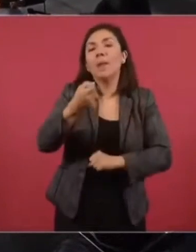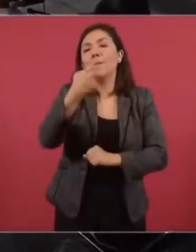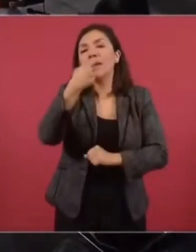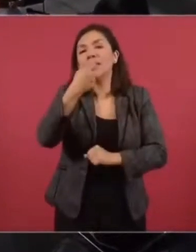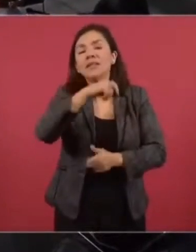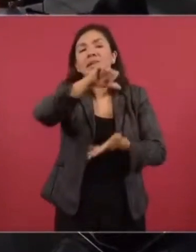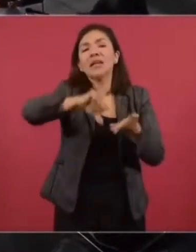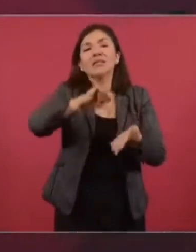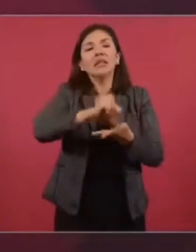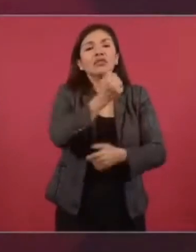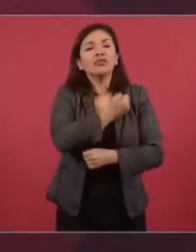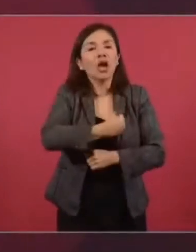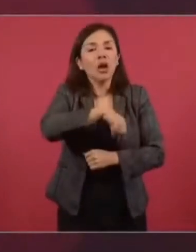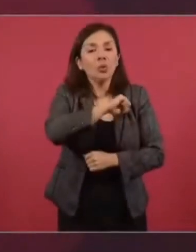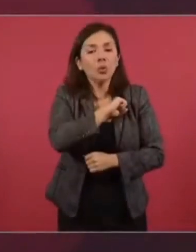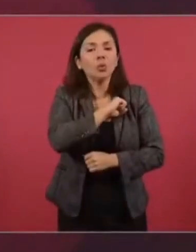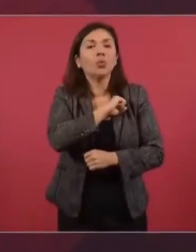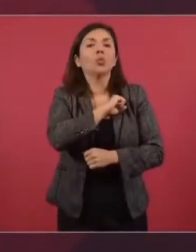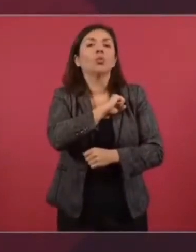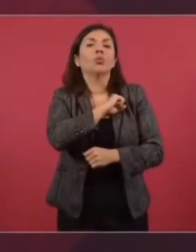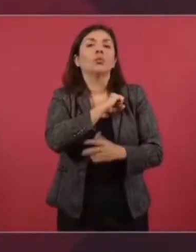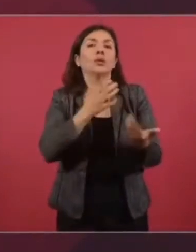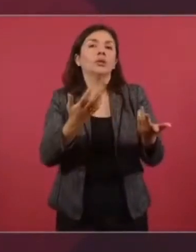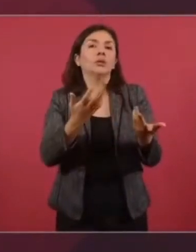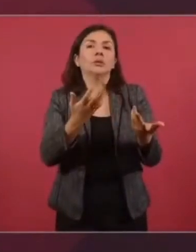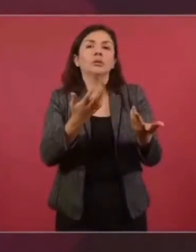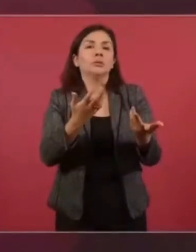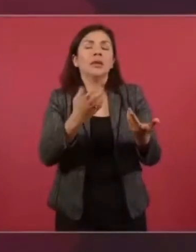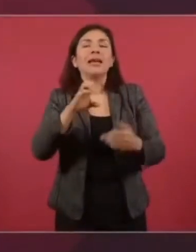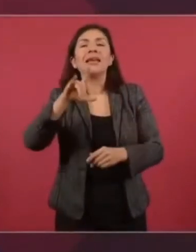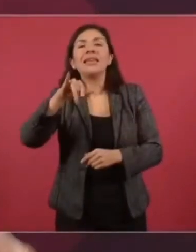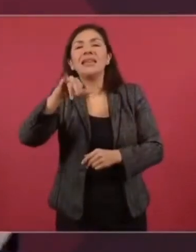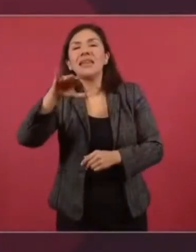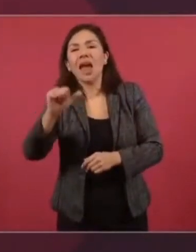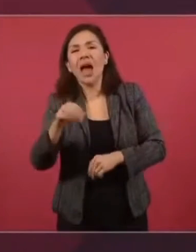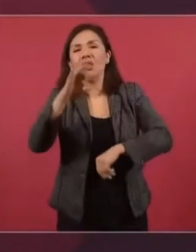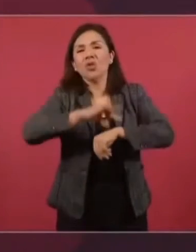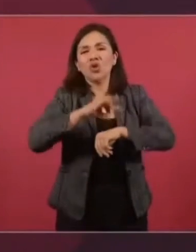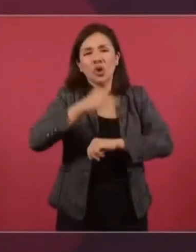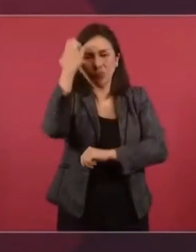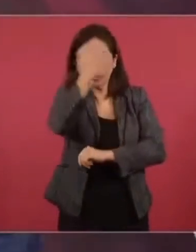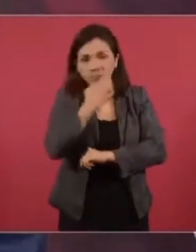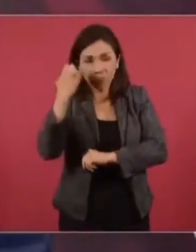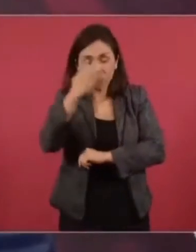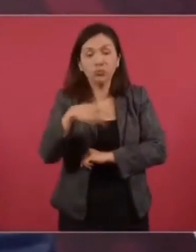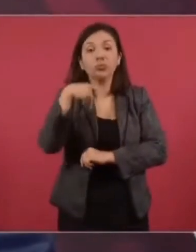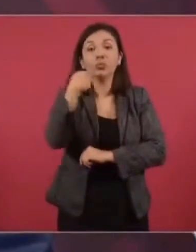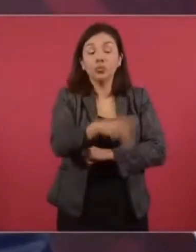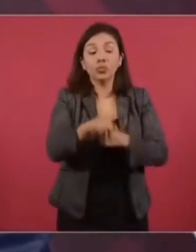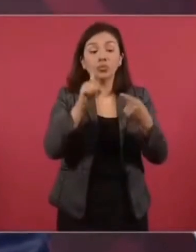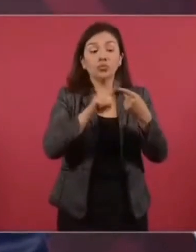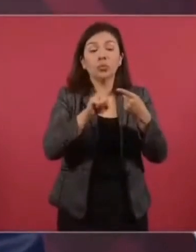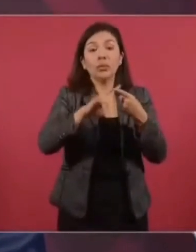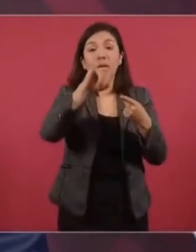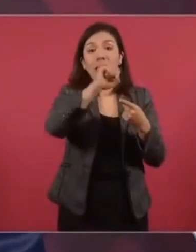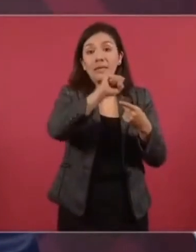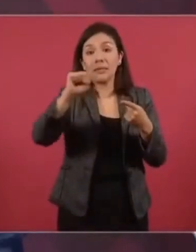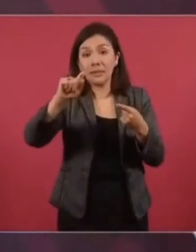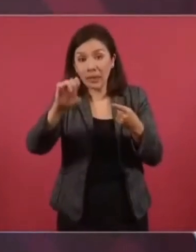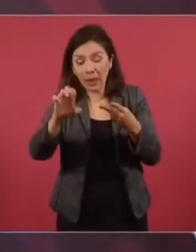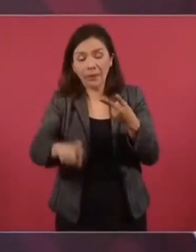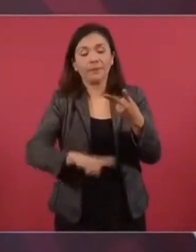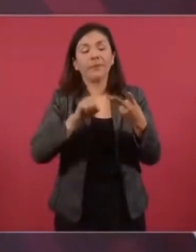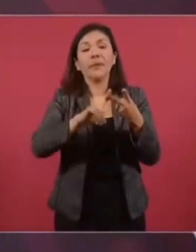centros de salud y hospitales del Issste, del